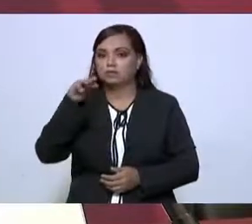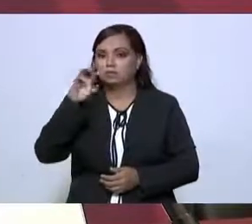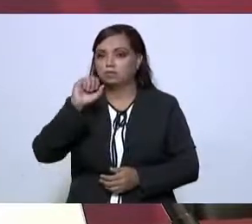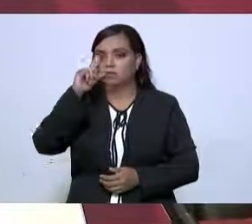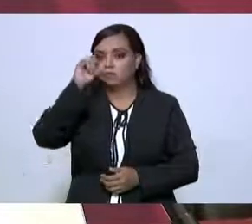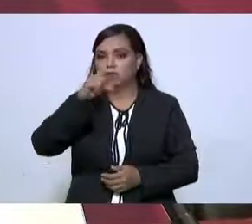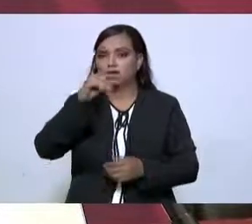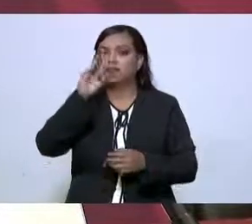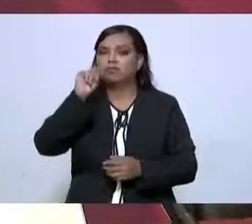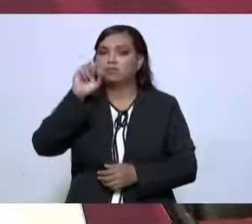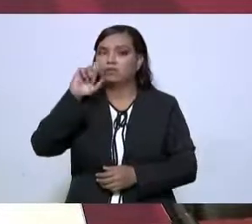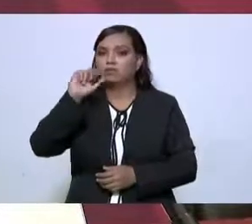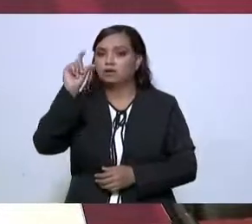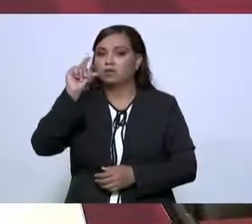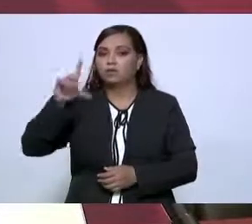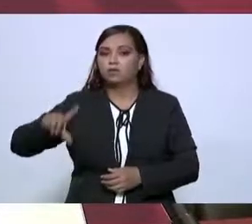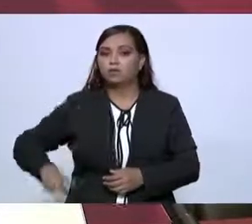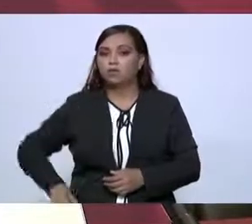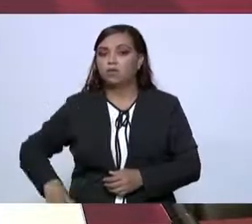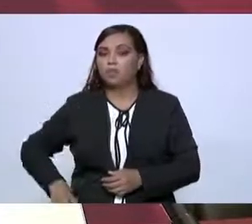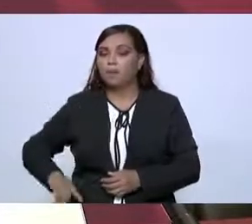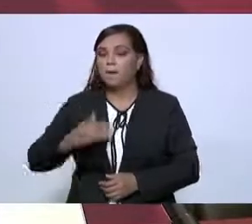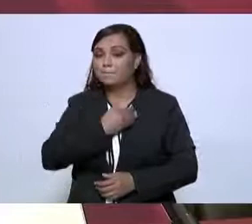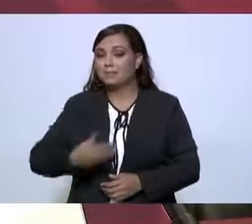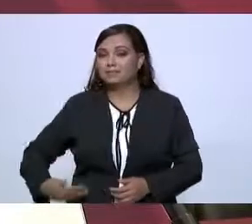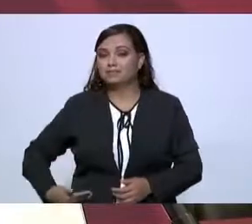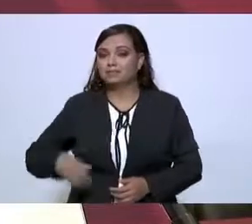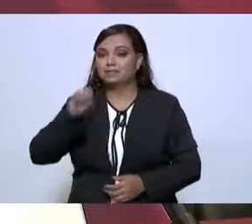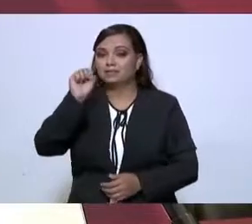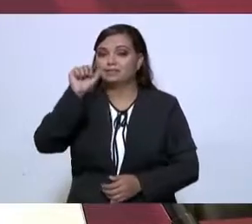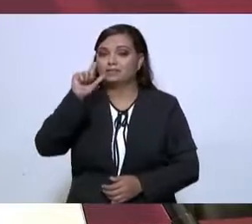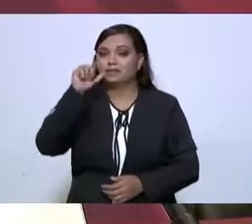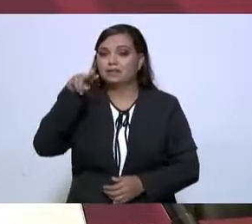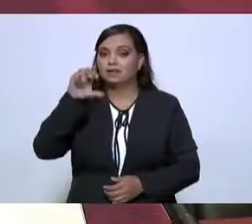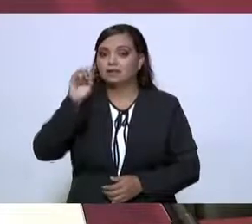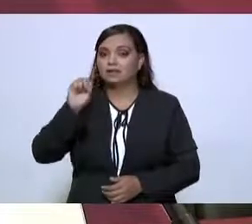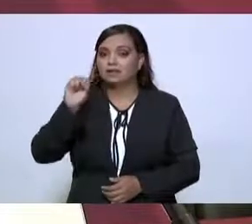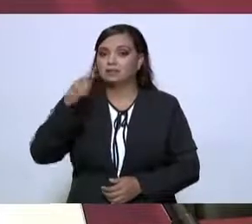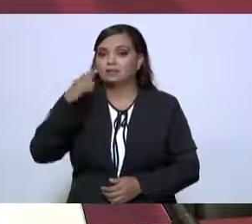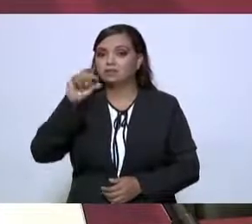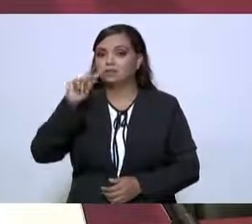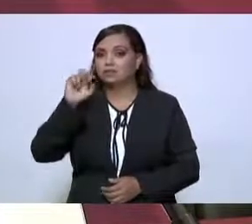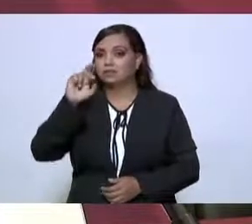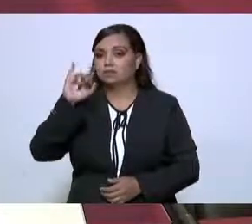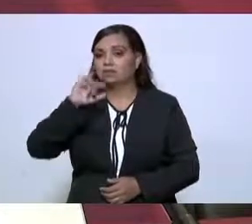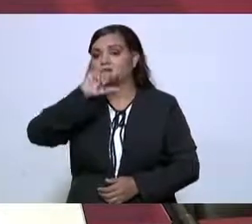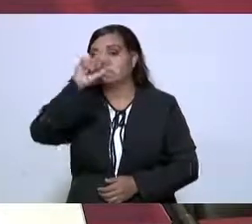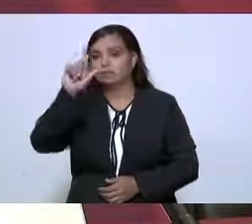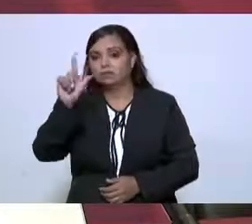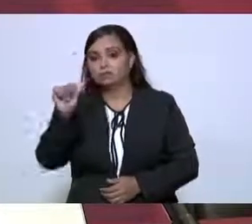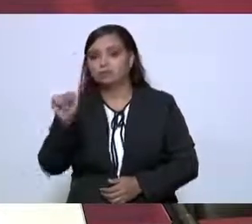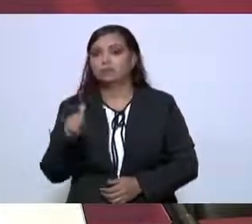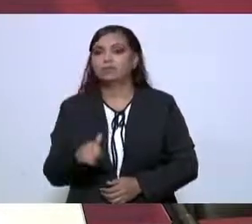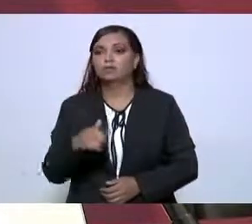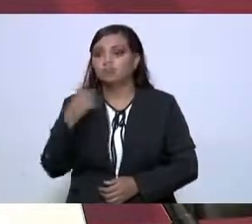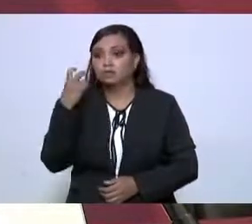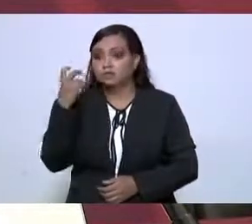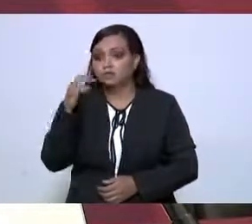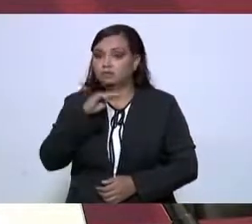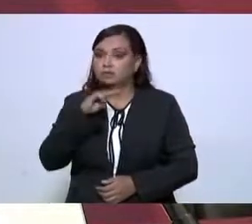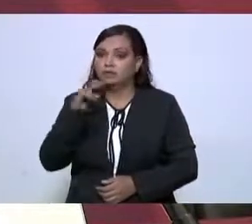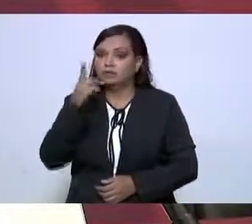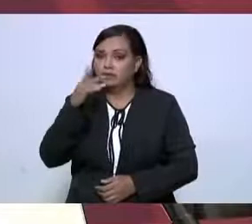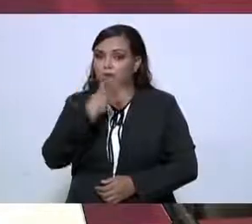gobierno de Salinas, de Gortari, y nosotros decidimos